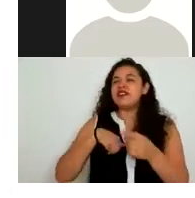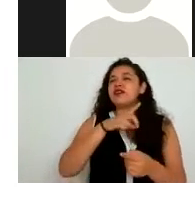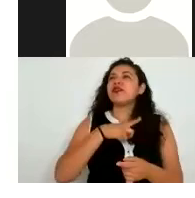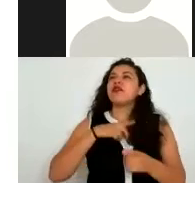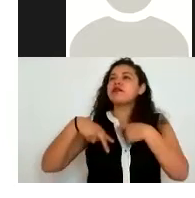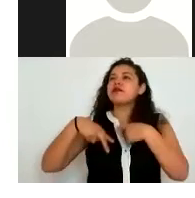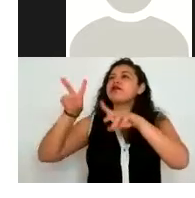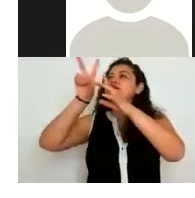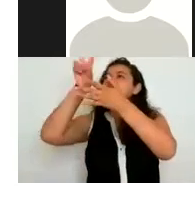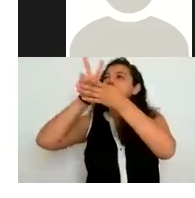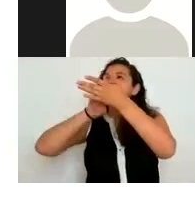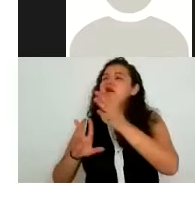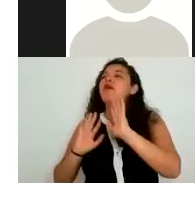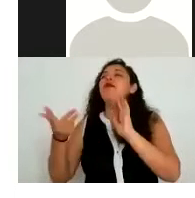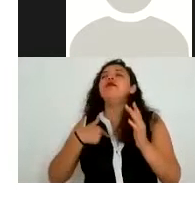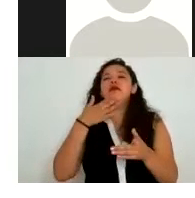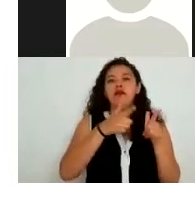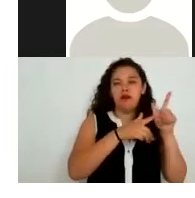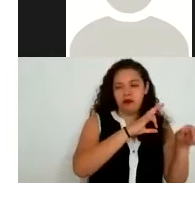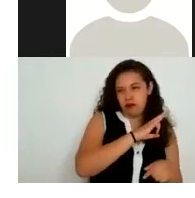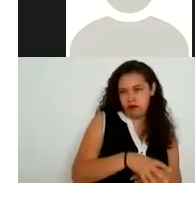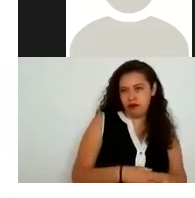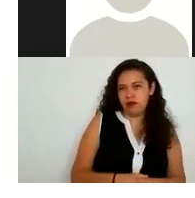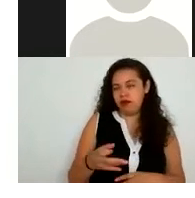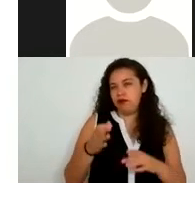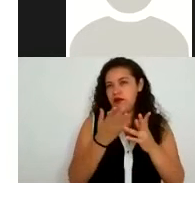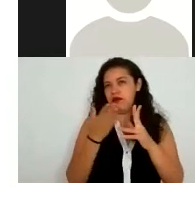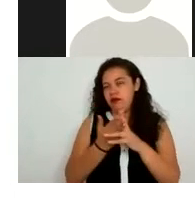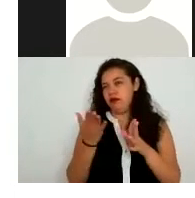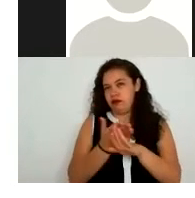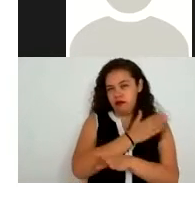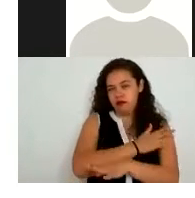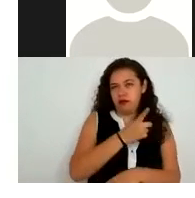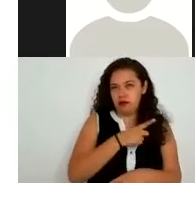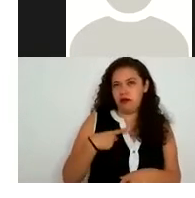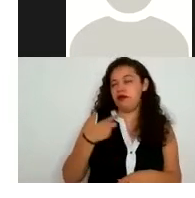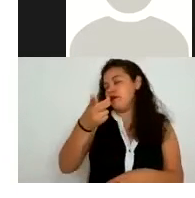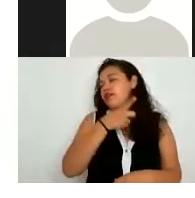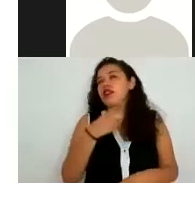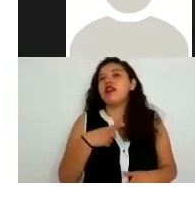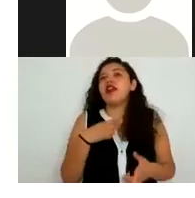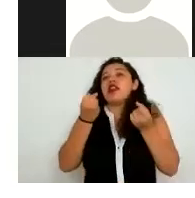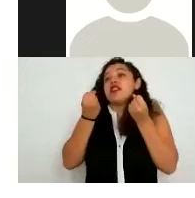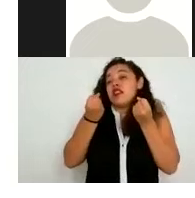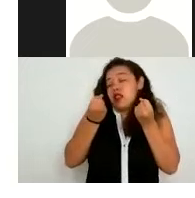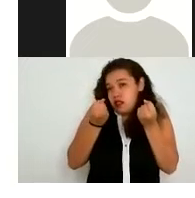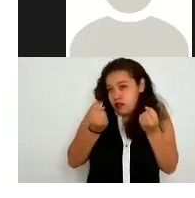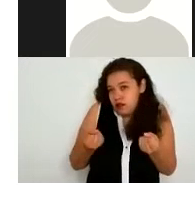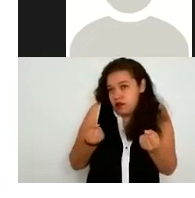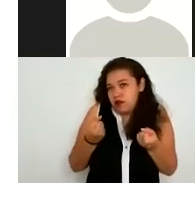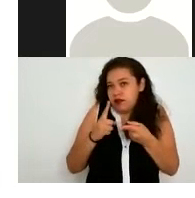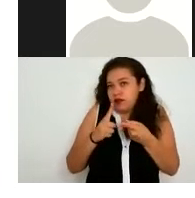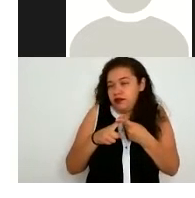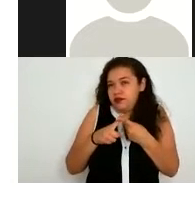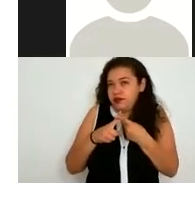eso que es muy importante esta parte de que debe ser previo porque tú te debes de asegurar de que primero hayan leído el